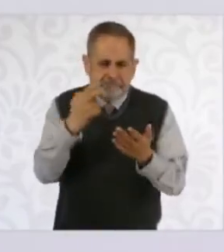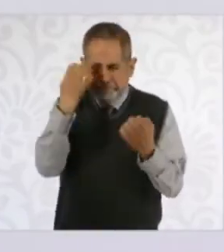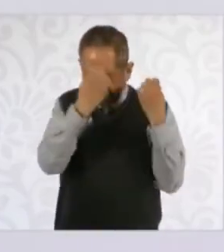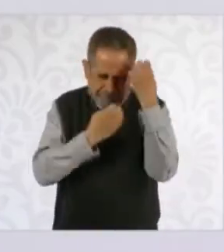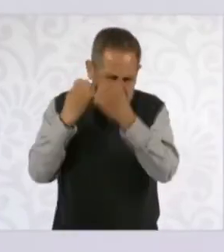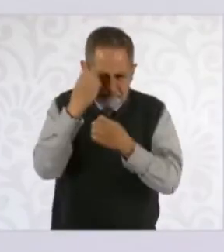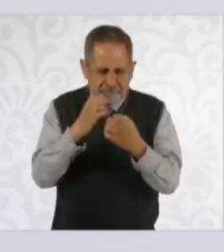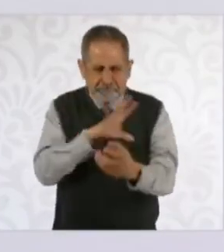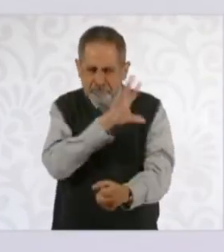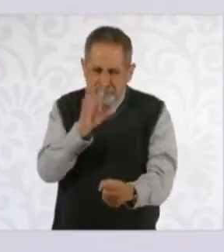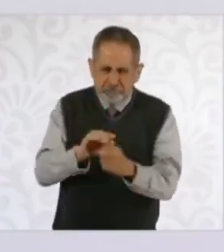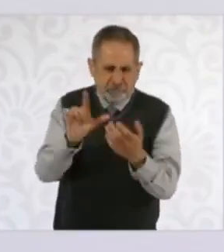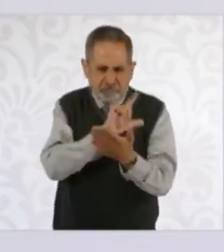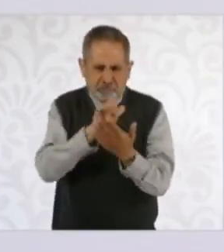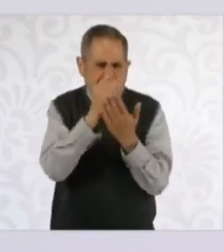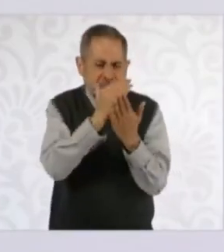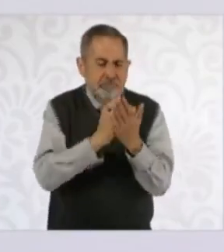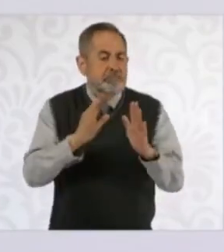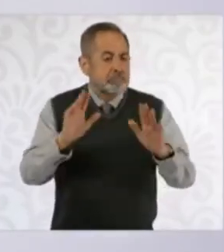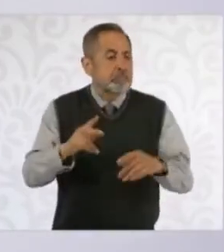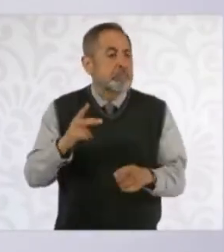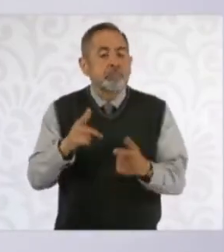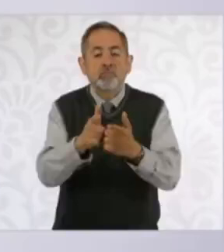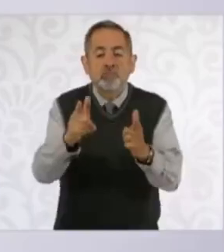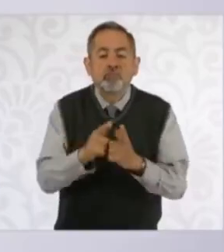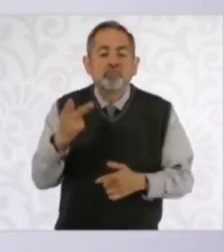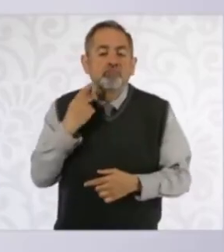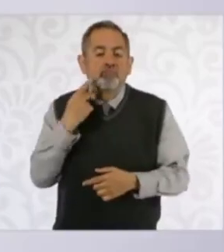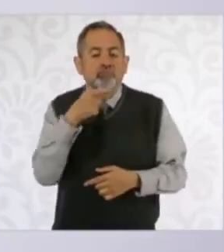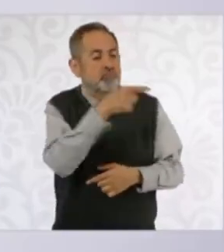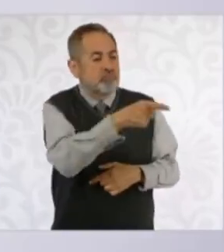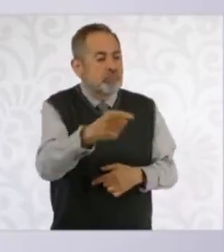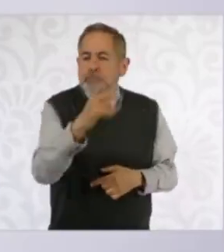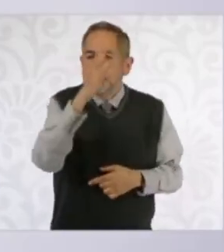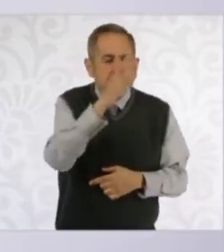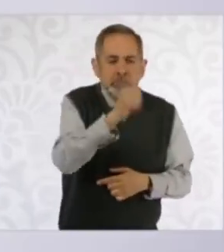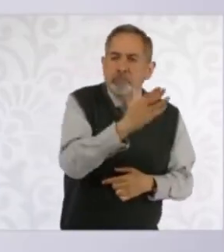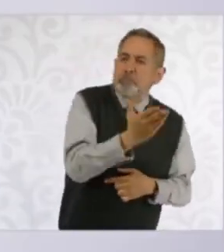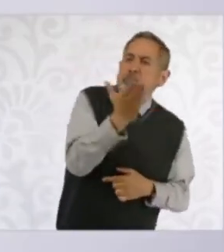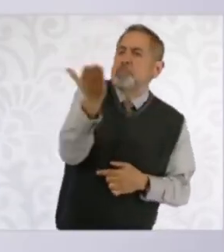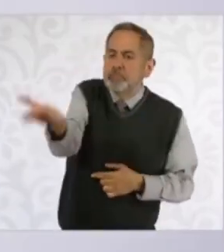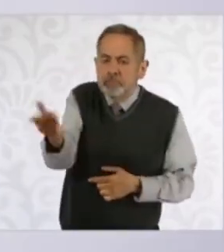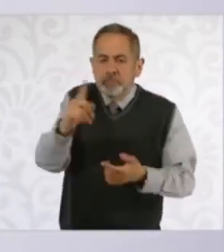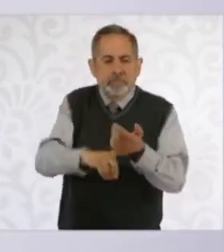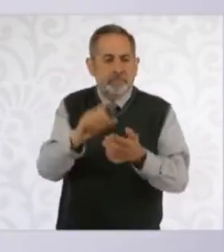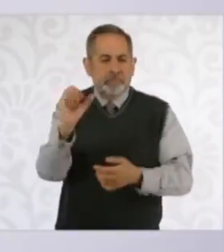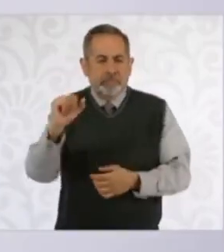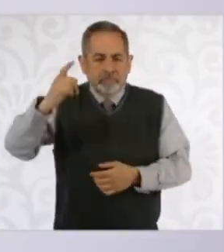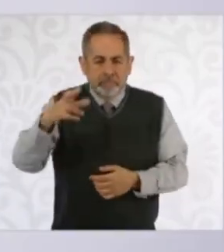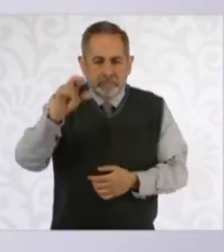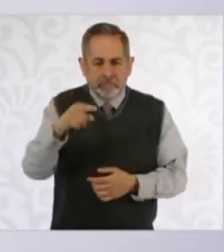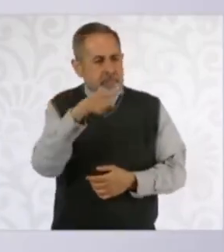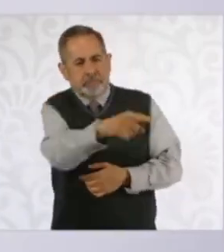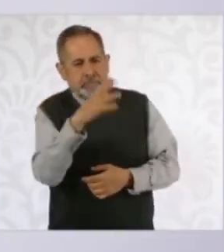de nuestro país. Los partidos políticos no tienen personalidad jurídica para presentar amparos por